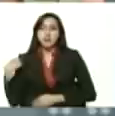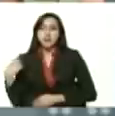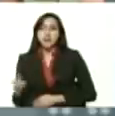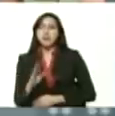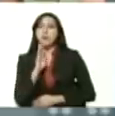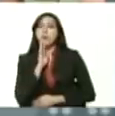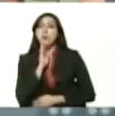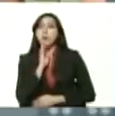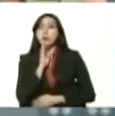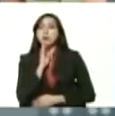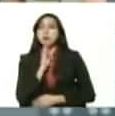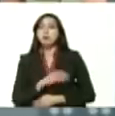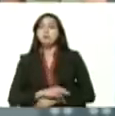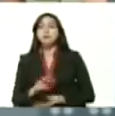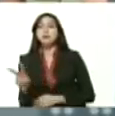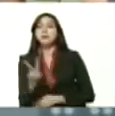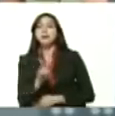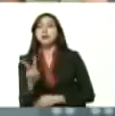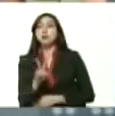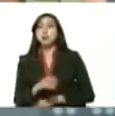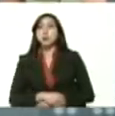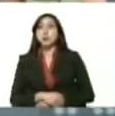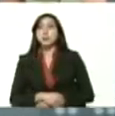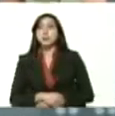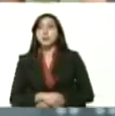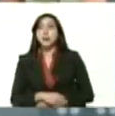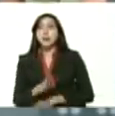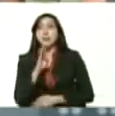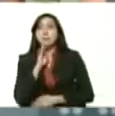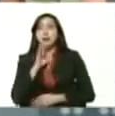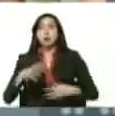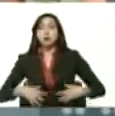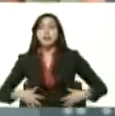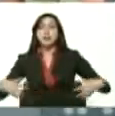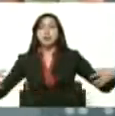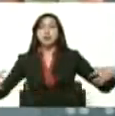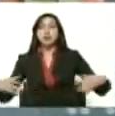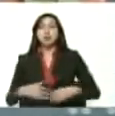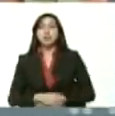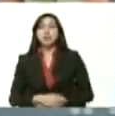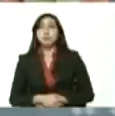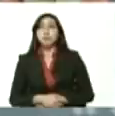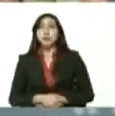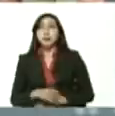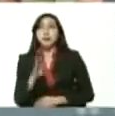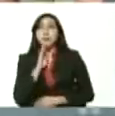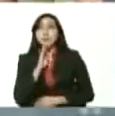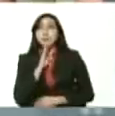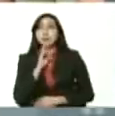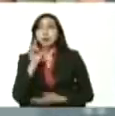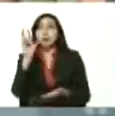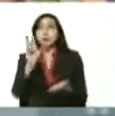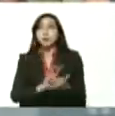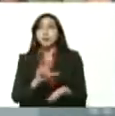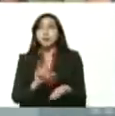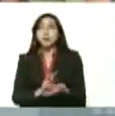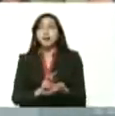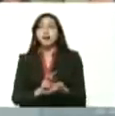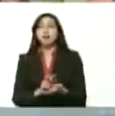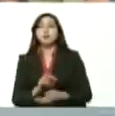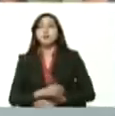Banco de Venezuela, el Banco del Tesoro, el Banco Bicentenario del Pueblo,